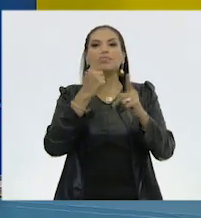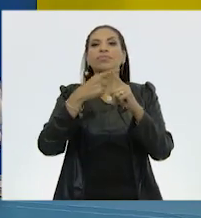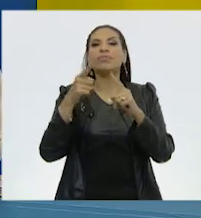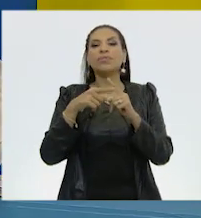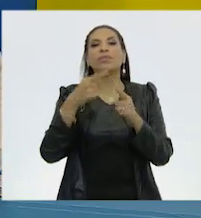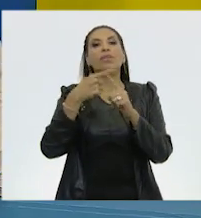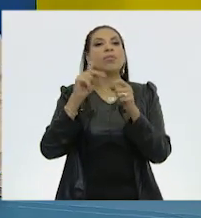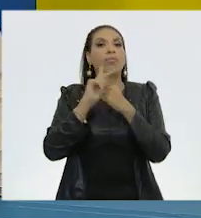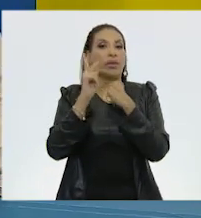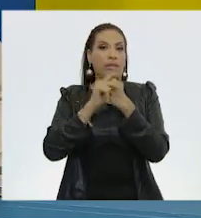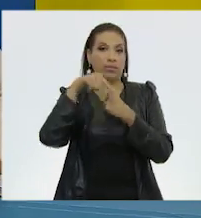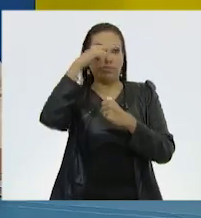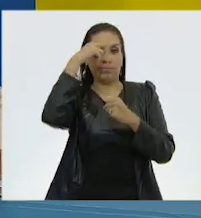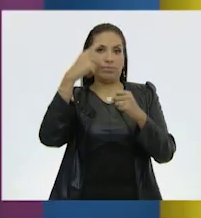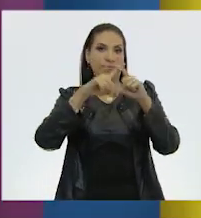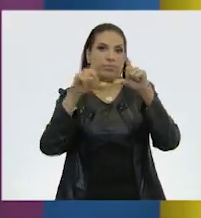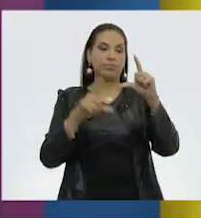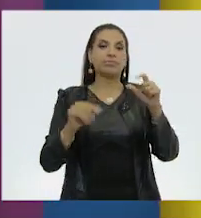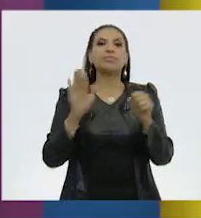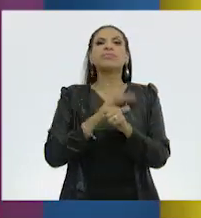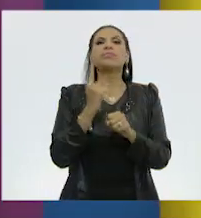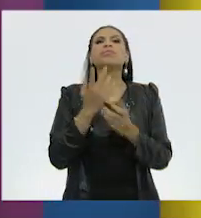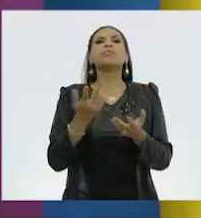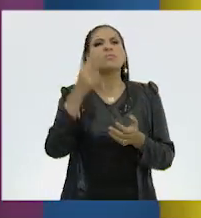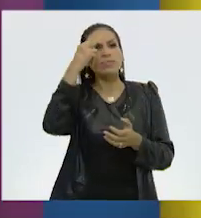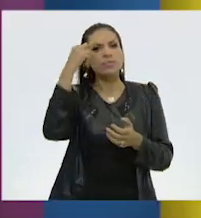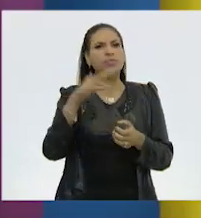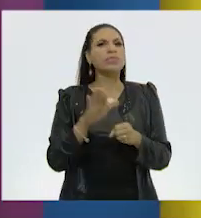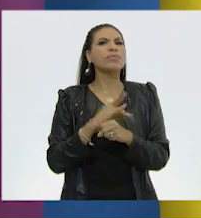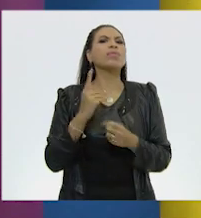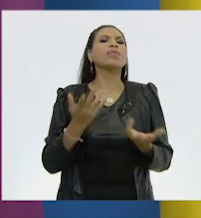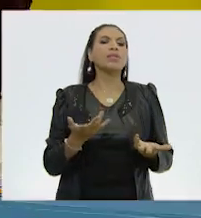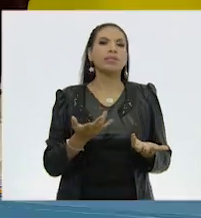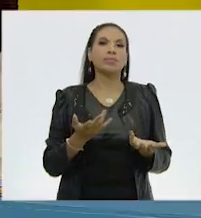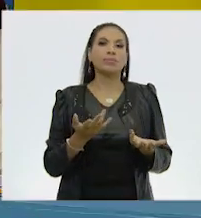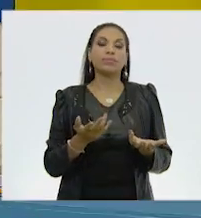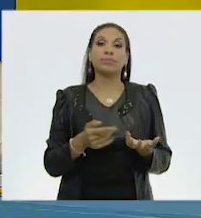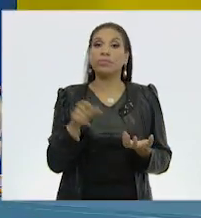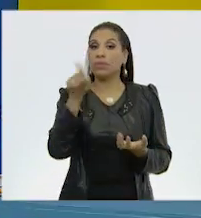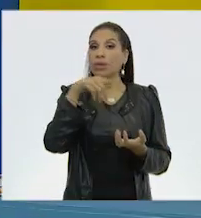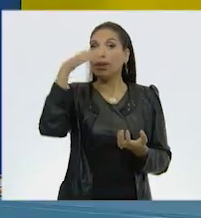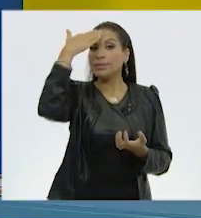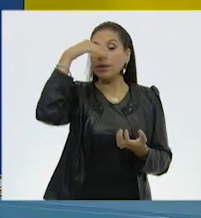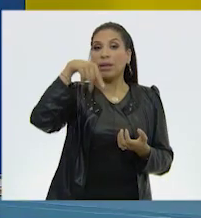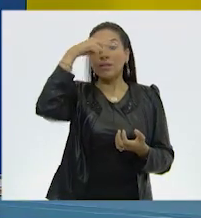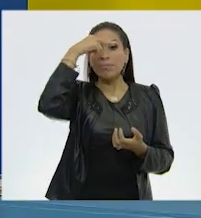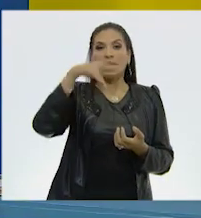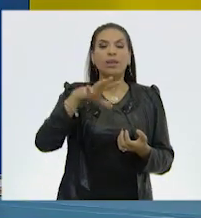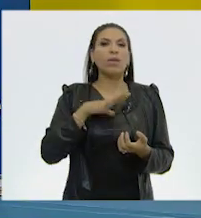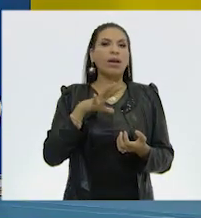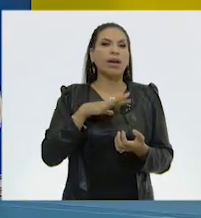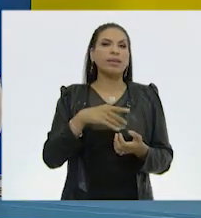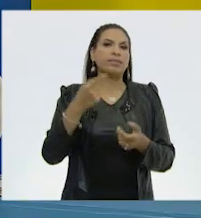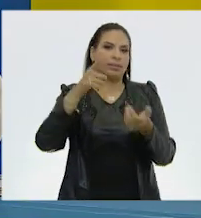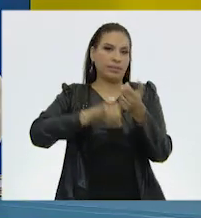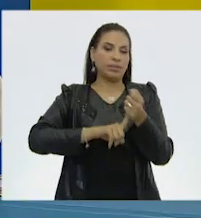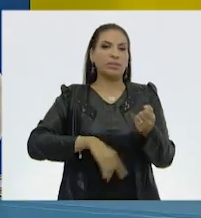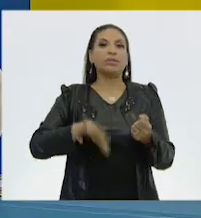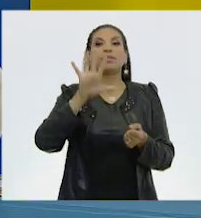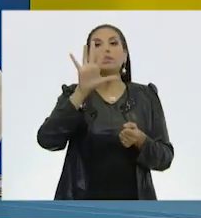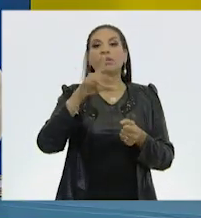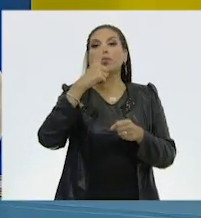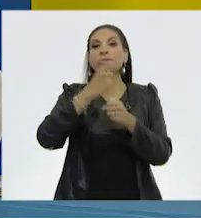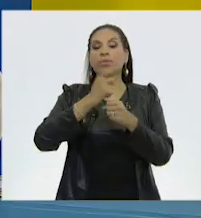en países como México. ¿Por qué? ¿Por qué como México, profesor? Ah, miren, ¿ustedes sabían que México está dentro de los